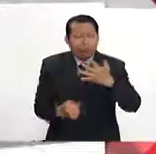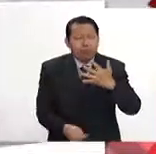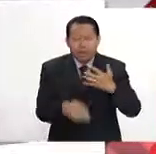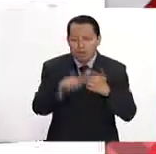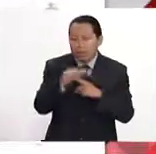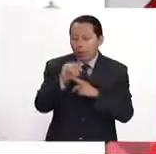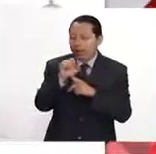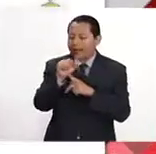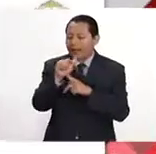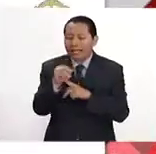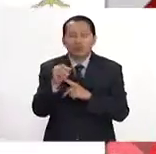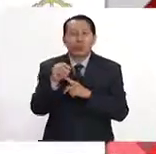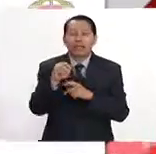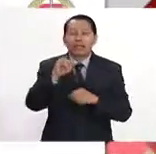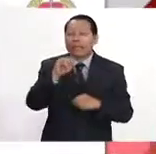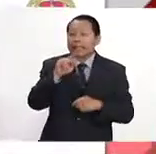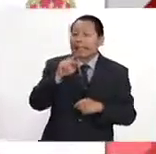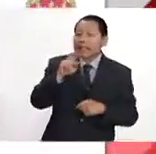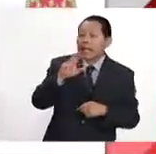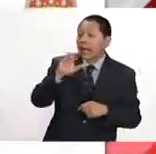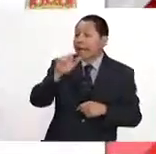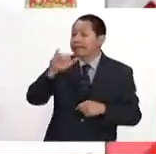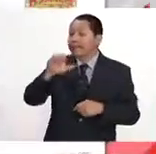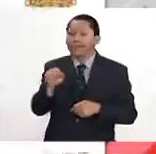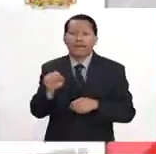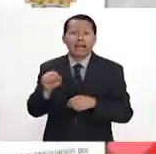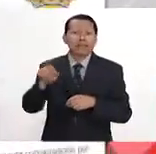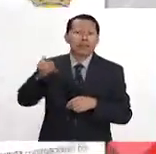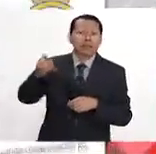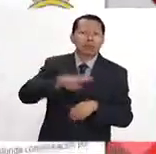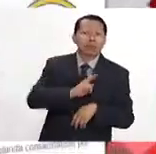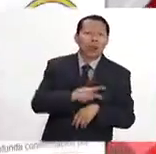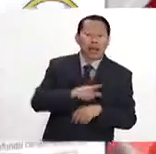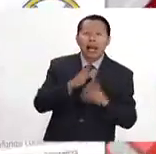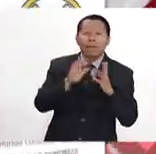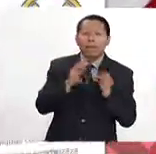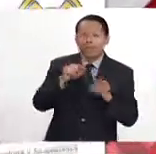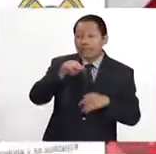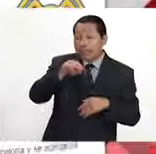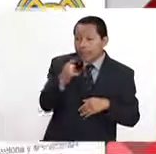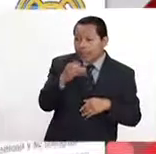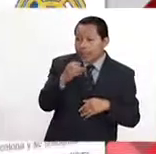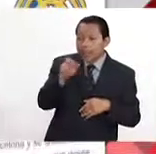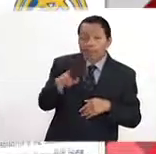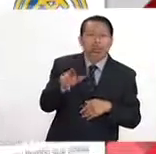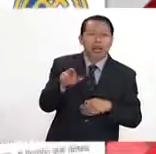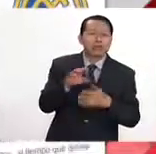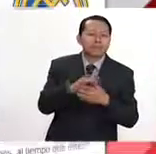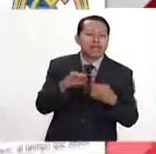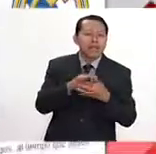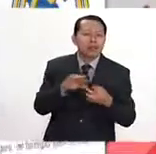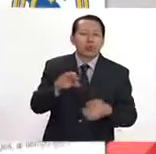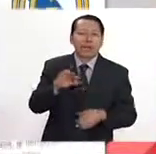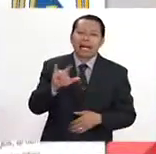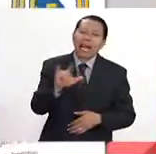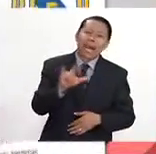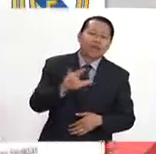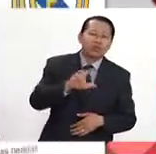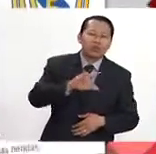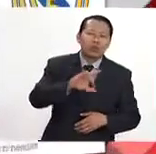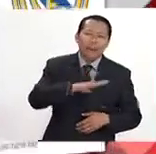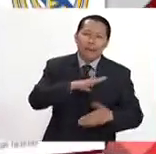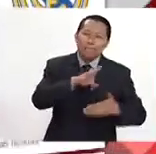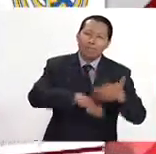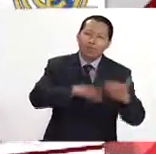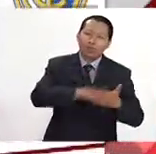Asensio a la lista, Iker Casillas desde Portugal, desde París, por supuesto, Neymar, hablando del cariño que tiene al Barcelona,